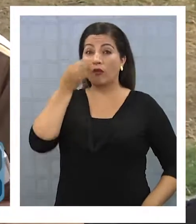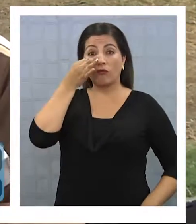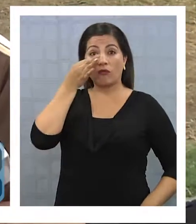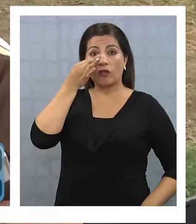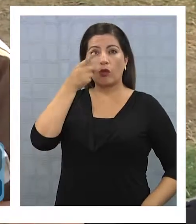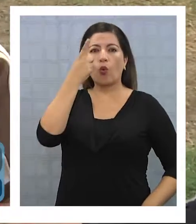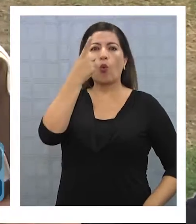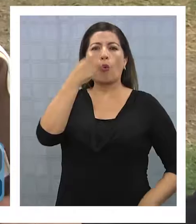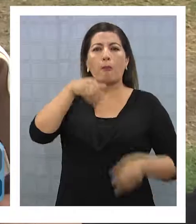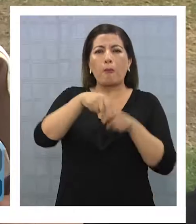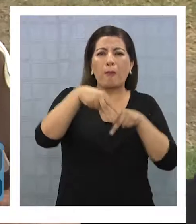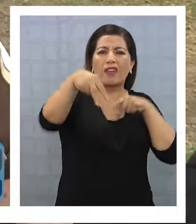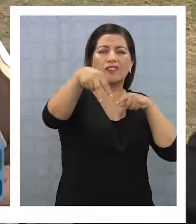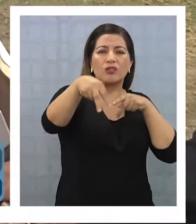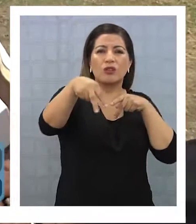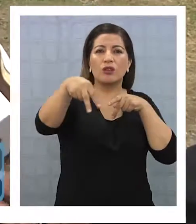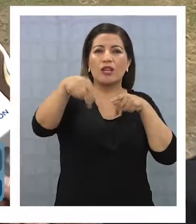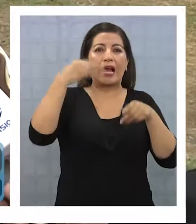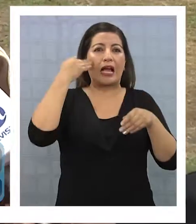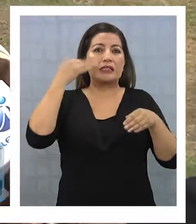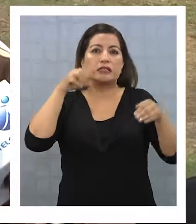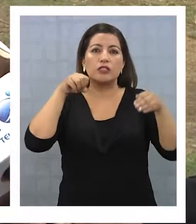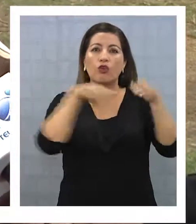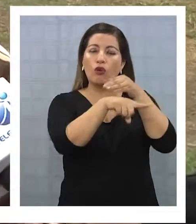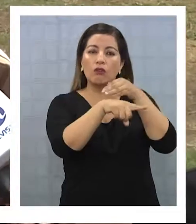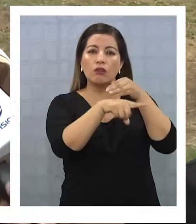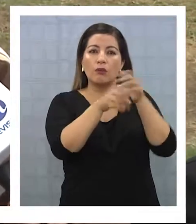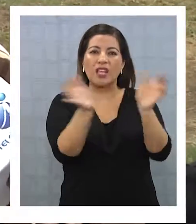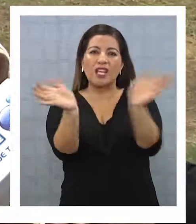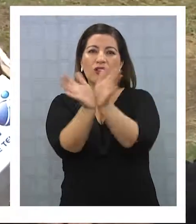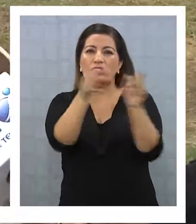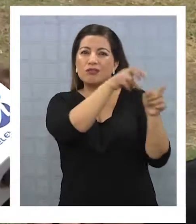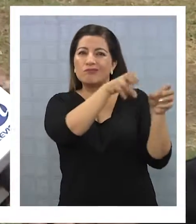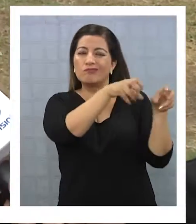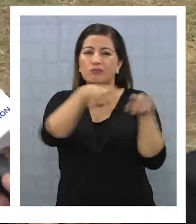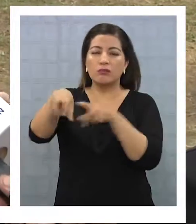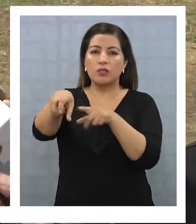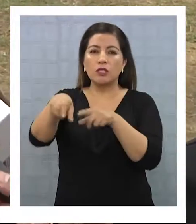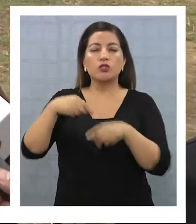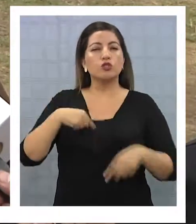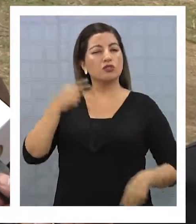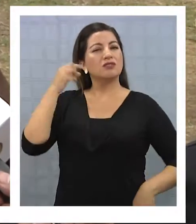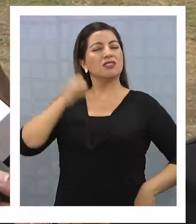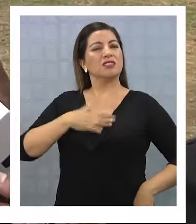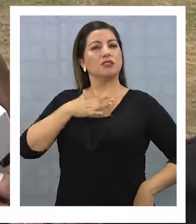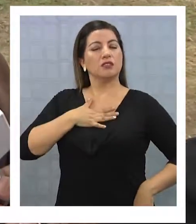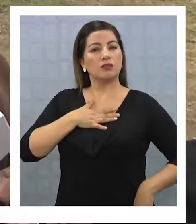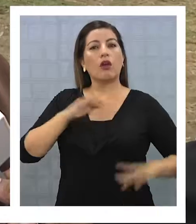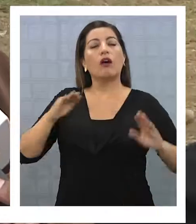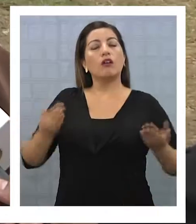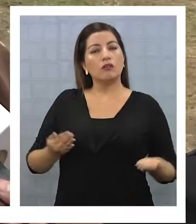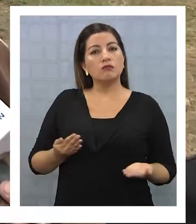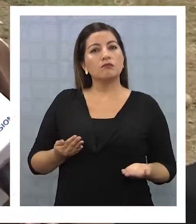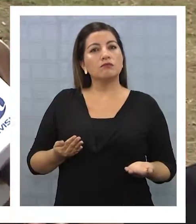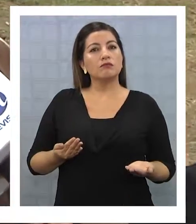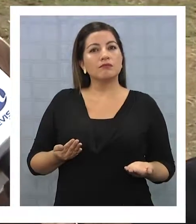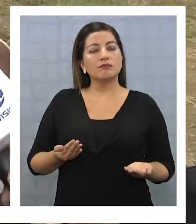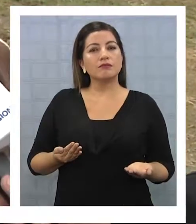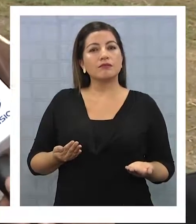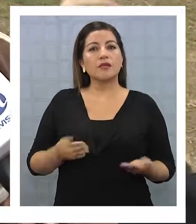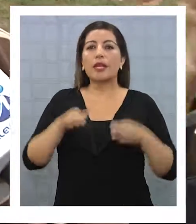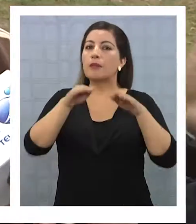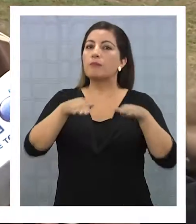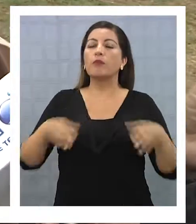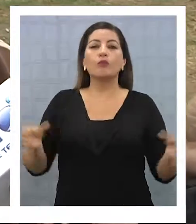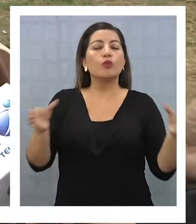que estuvo a un metro de meter el gol y se fue con la pelota hasta el córner, ¿cierto? Me da la impresión a mí, como ahora yo creo que se va